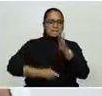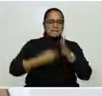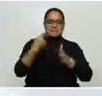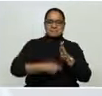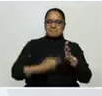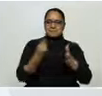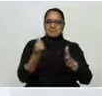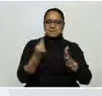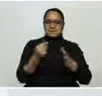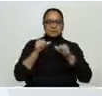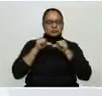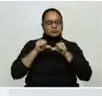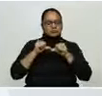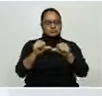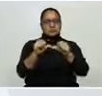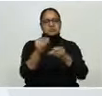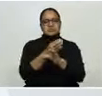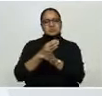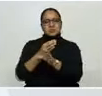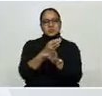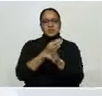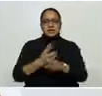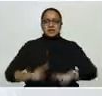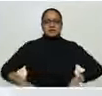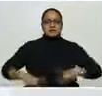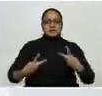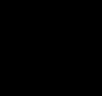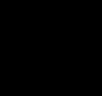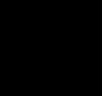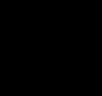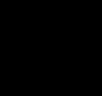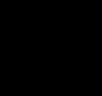Sigamos privilegiando la vida. Gracias.